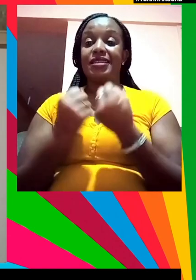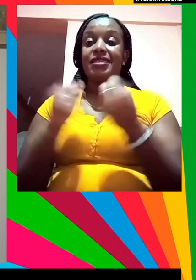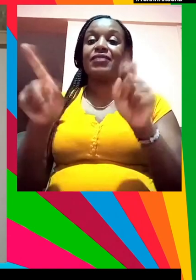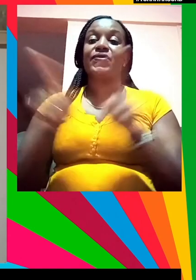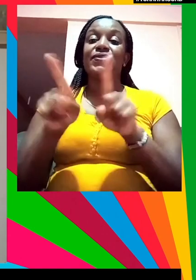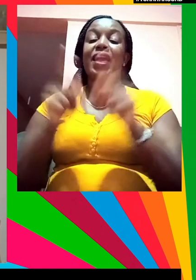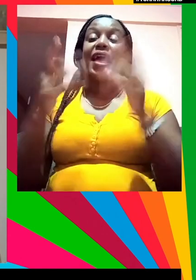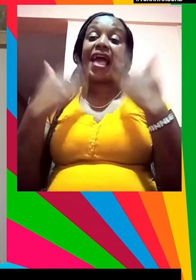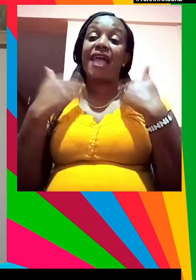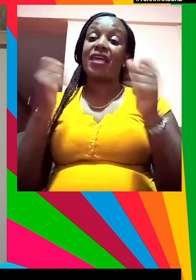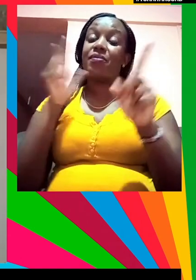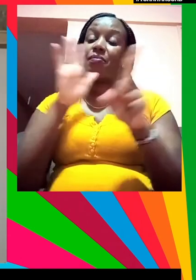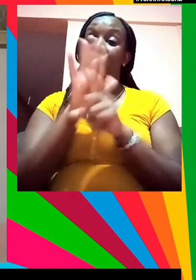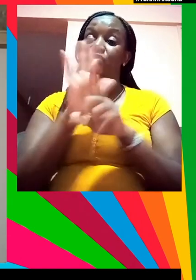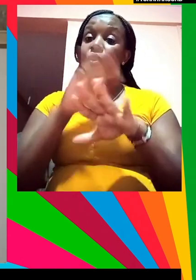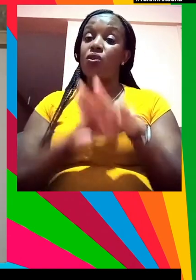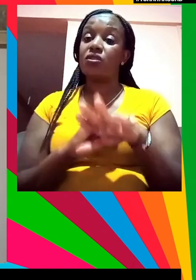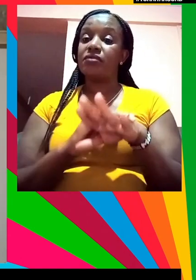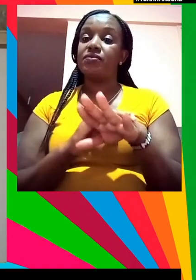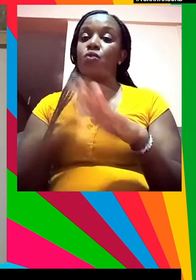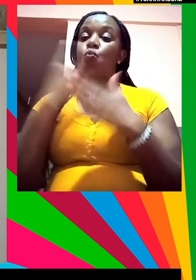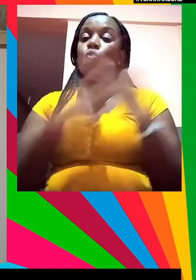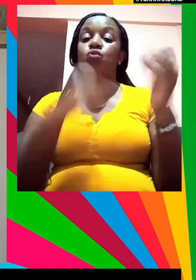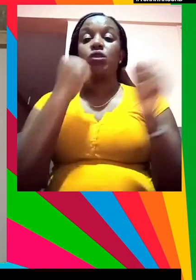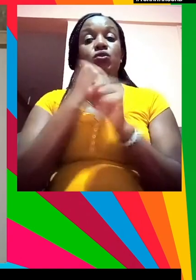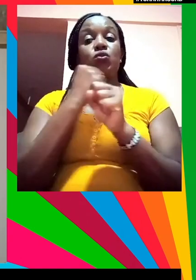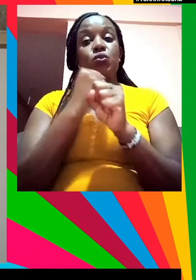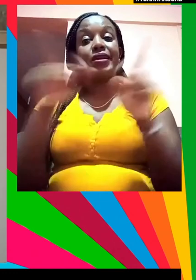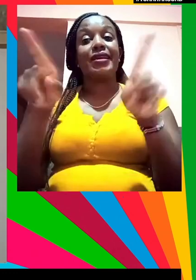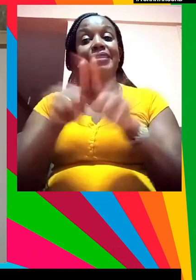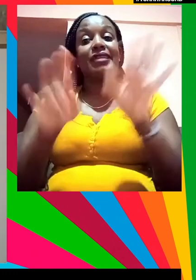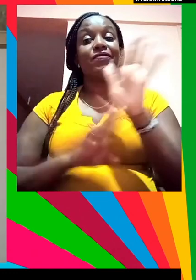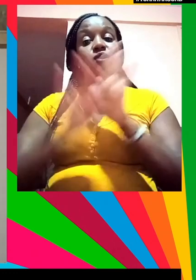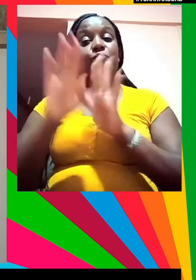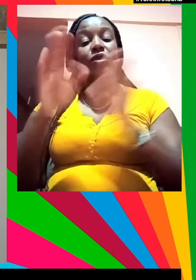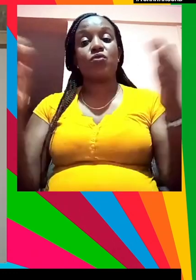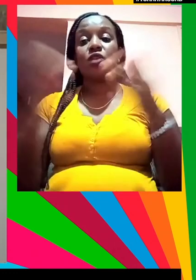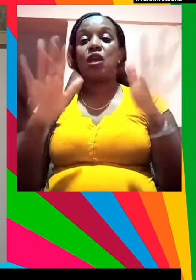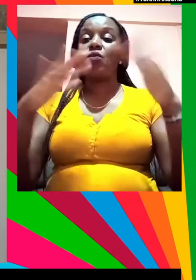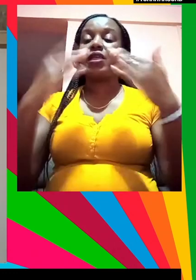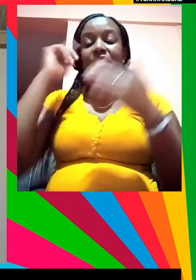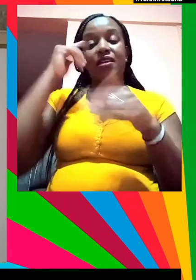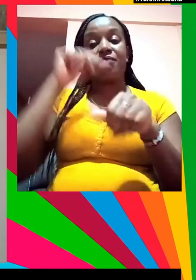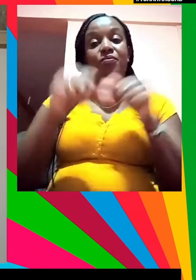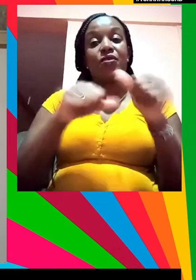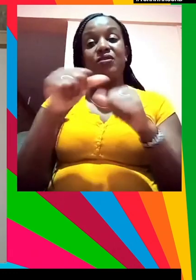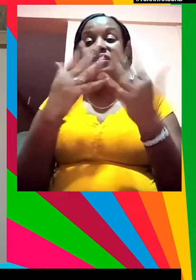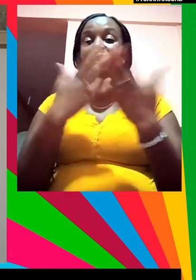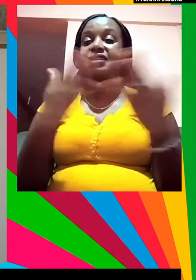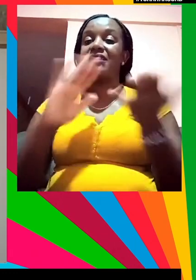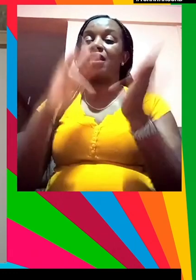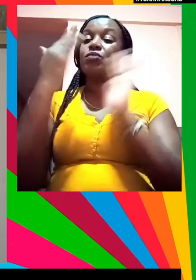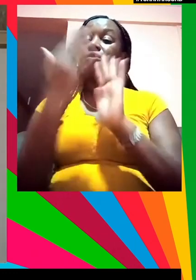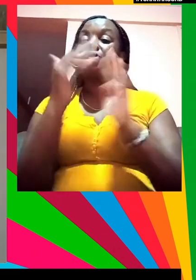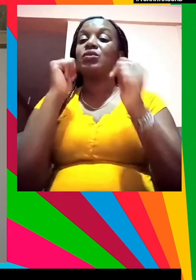impacto en cuanto a qué hacemos como comunidad de desarrollo cómo pensamos en las cosas y el enfoque que tomamos y